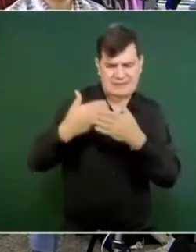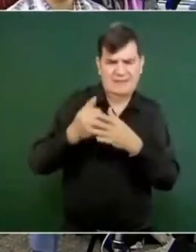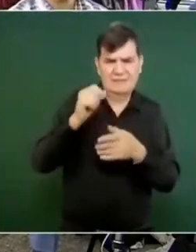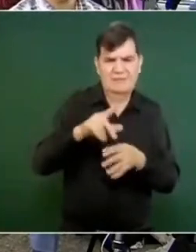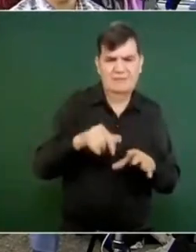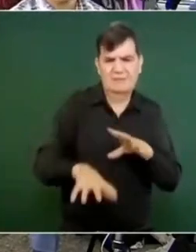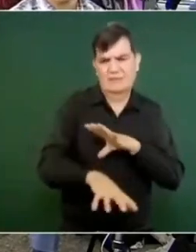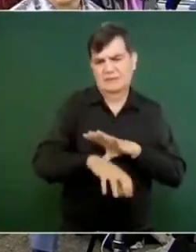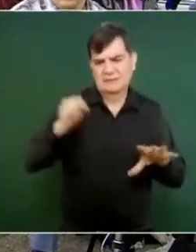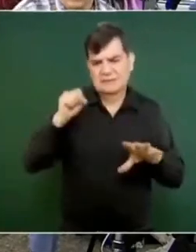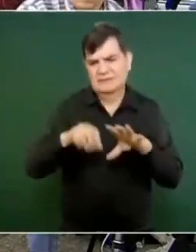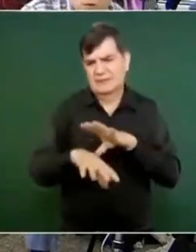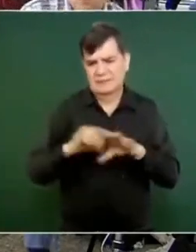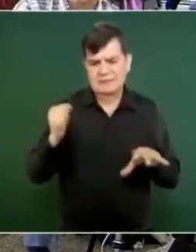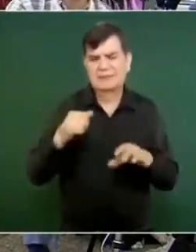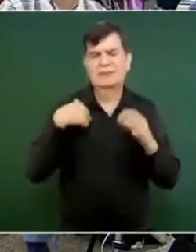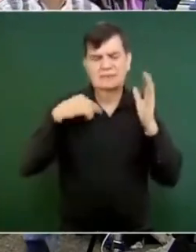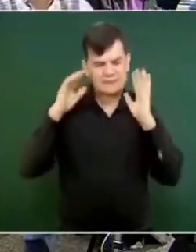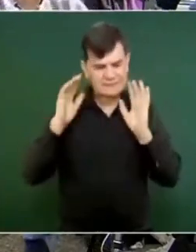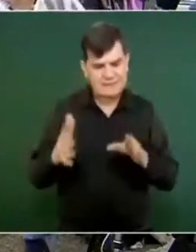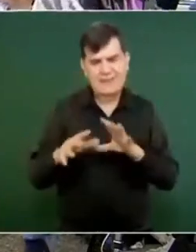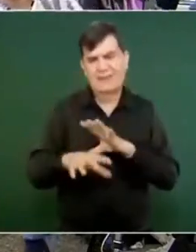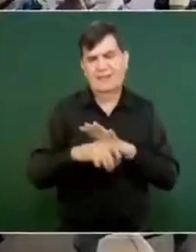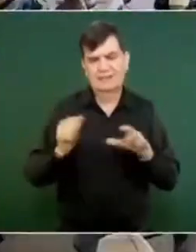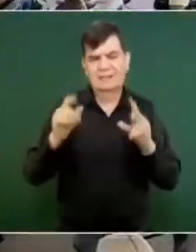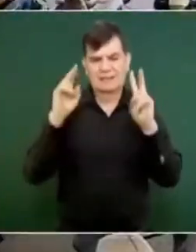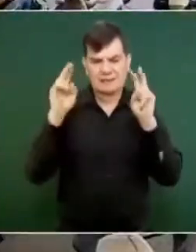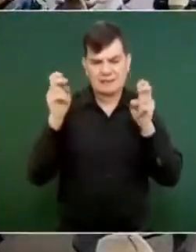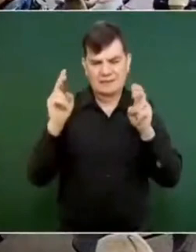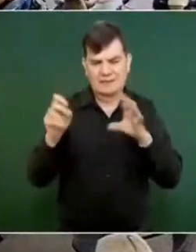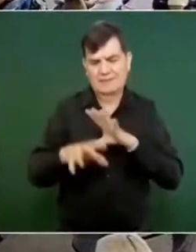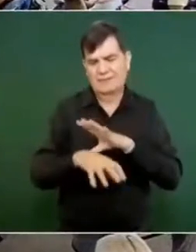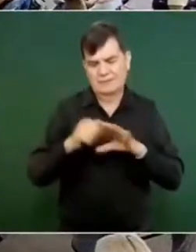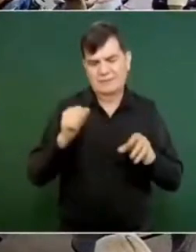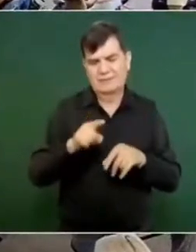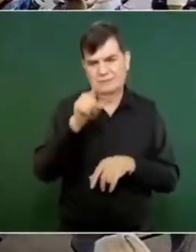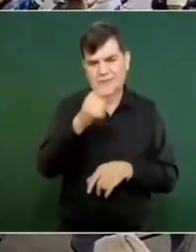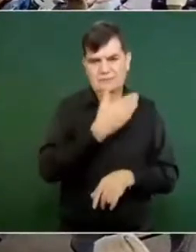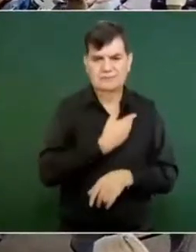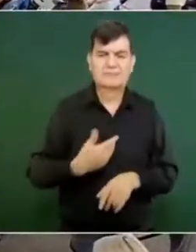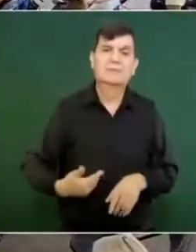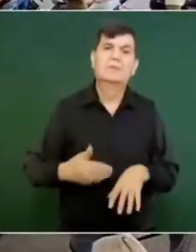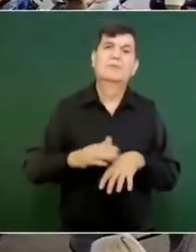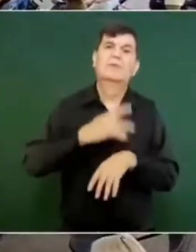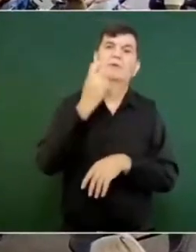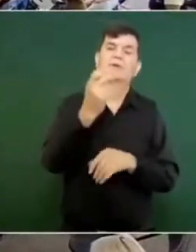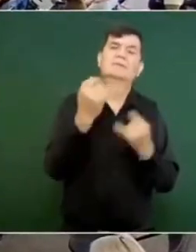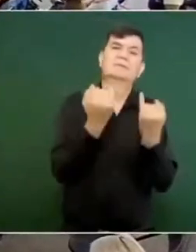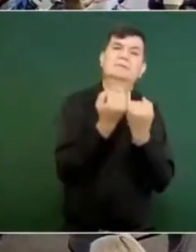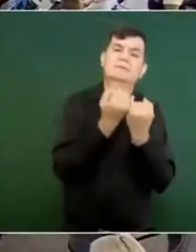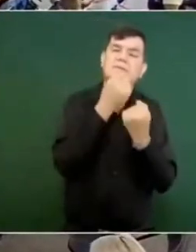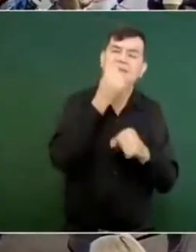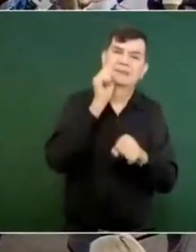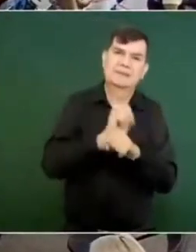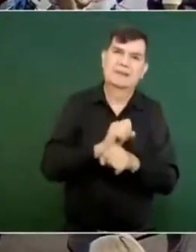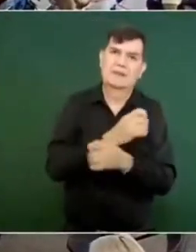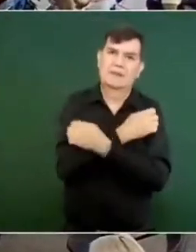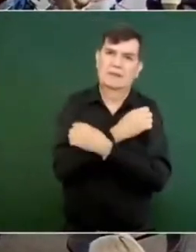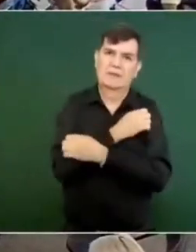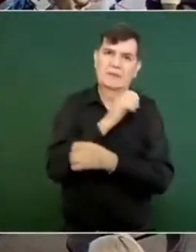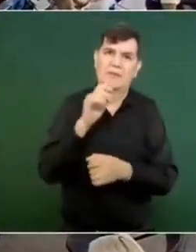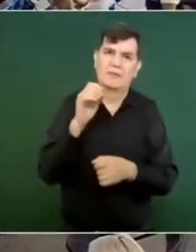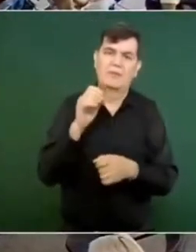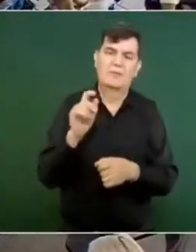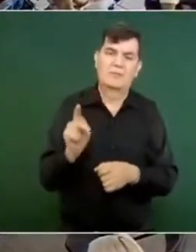saqueos. Este tema ya lo había traído a la conferencia de usted, presidente, por eso comento que la Secretaría de Educación Pública Federal